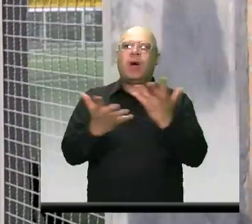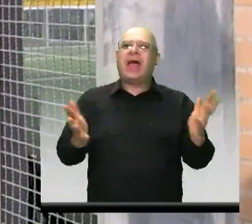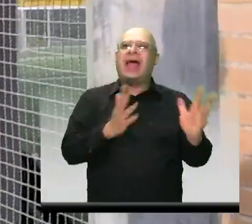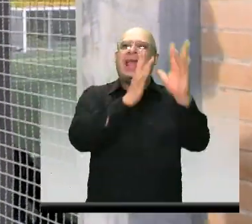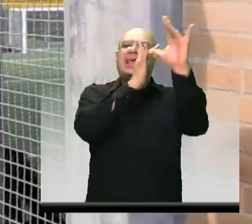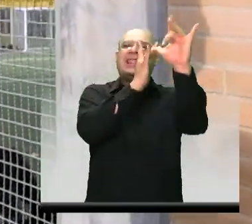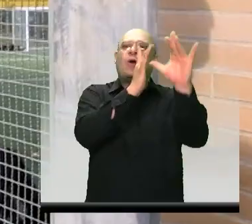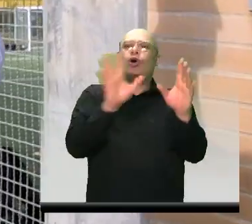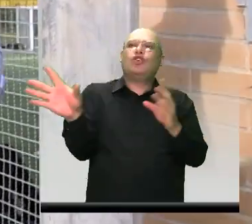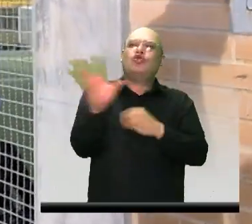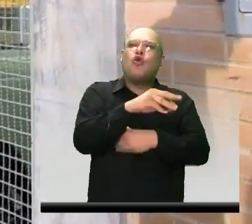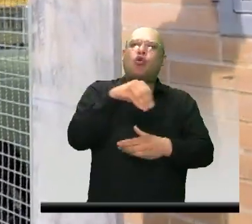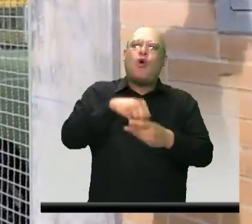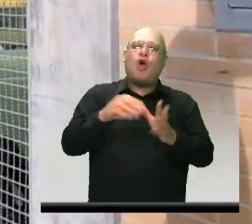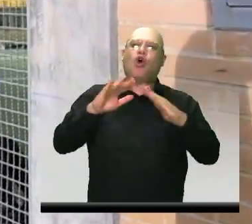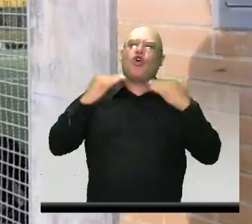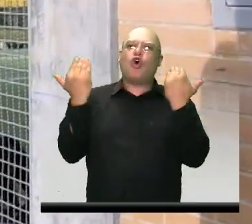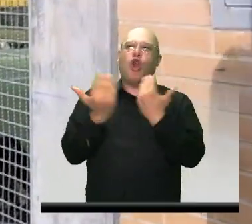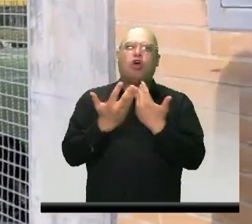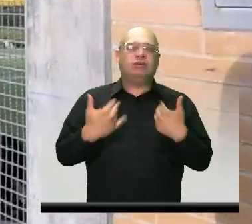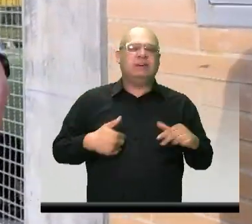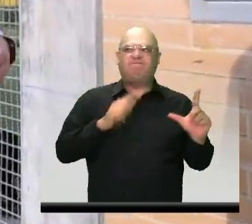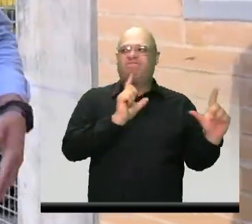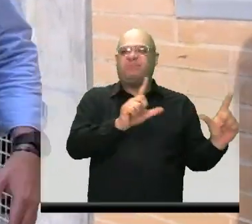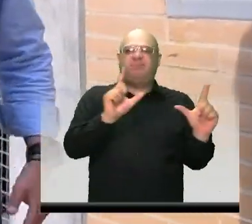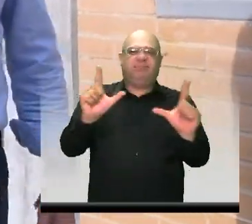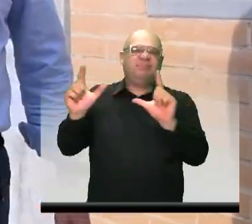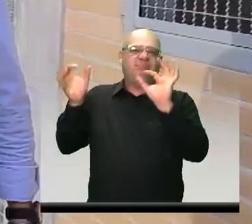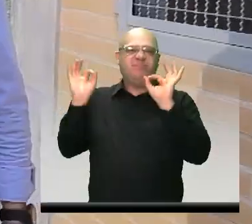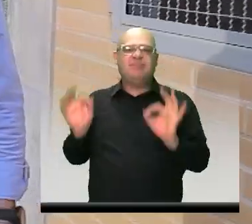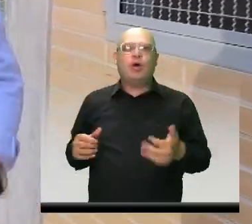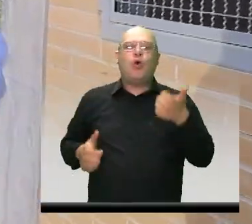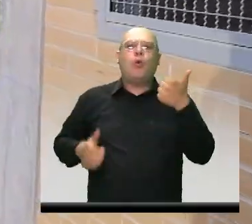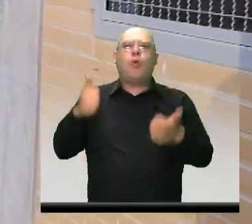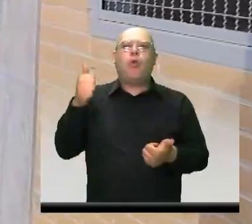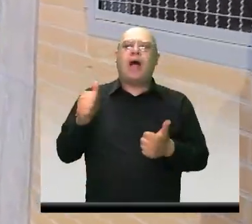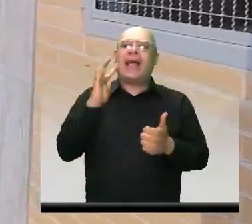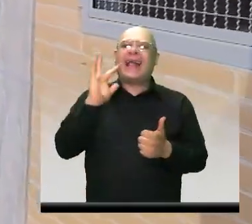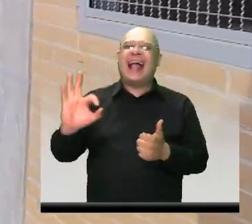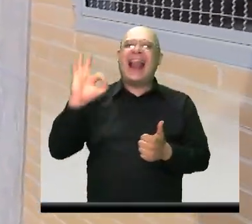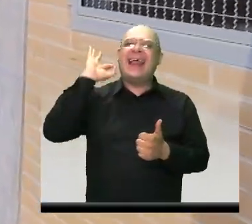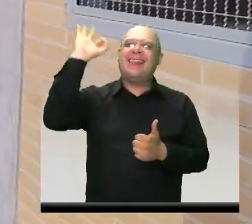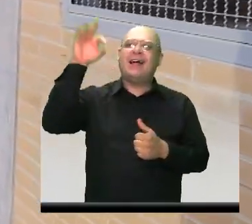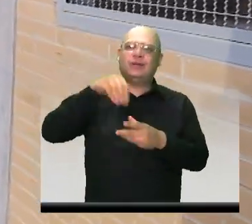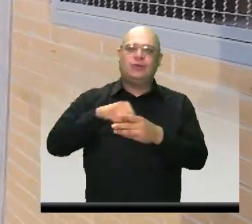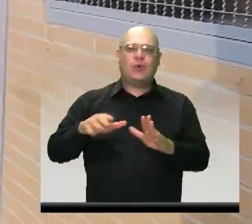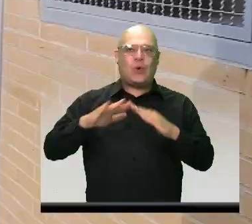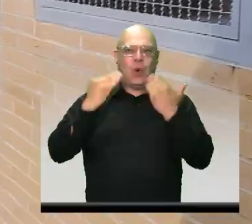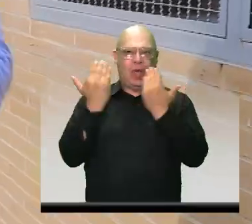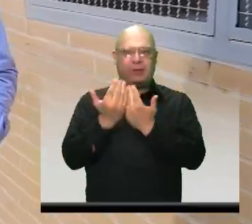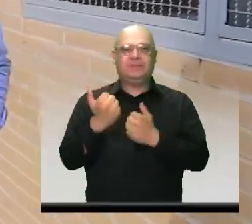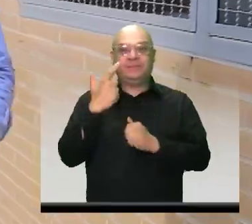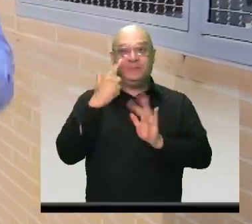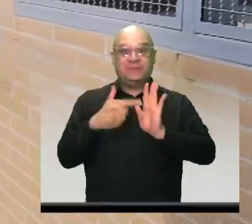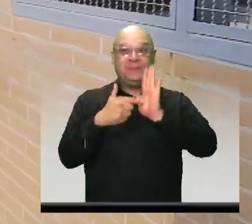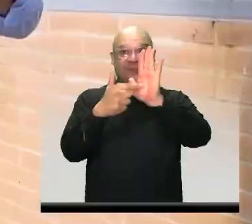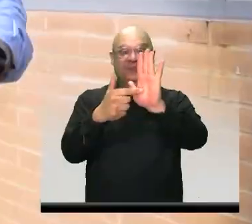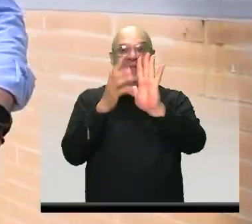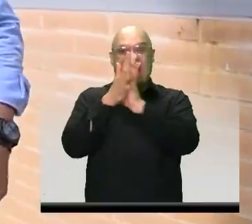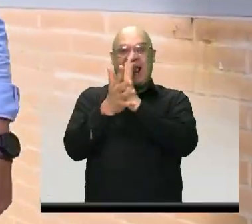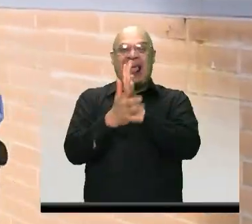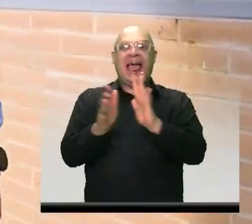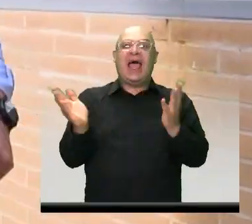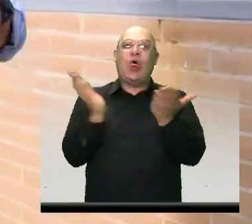colegios certificados en sistema de adicción de la calidad. Y yo quiero que conozcan lo que hemos hecho para tener una educación